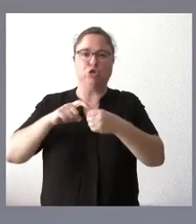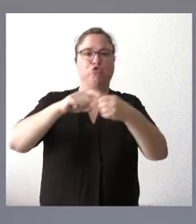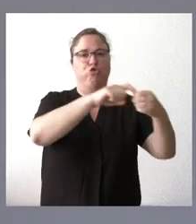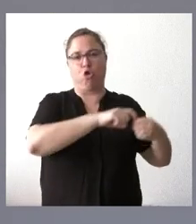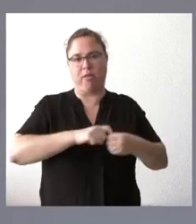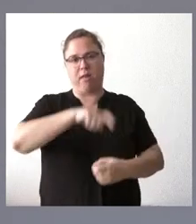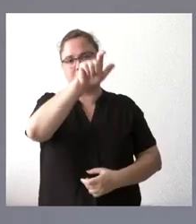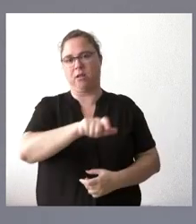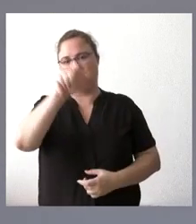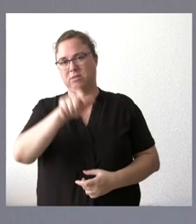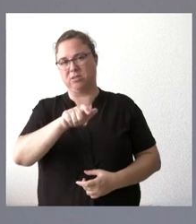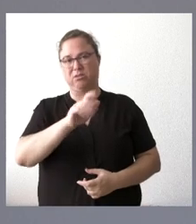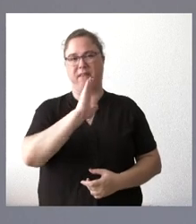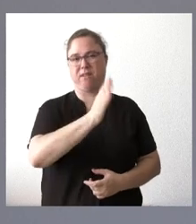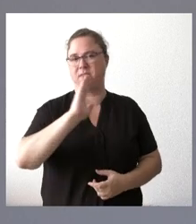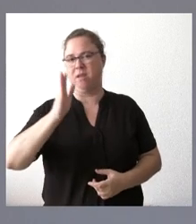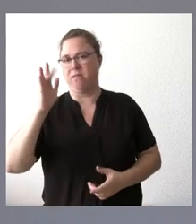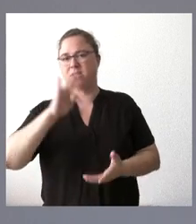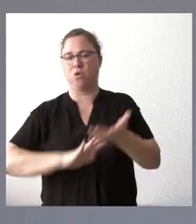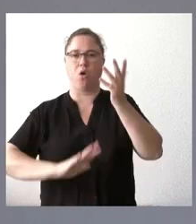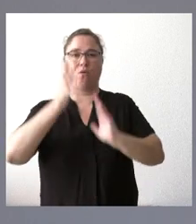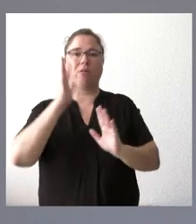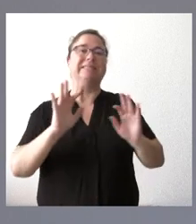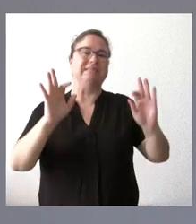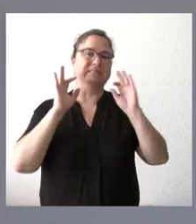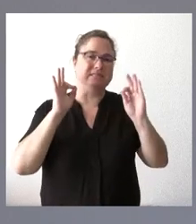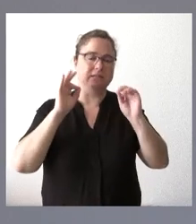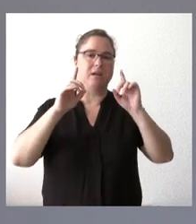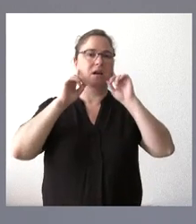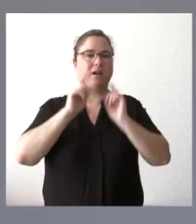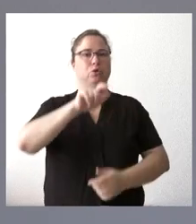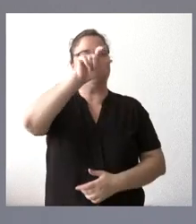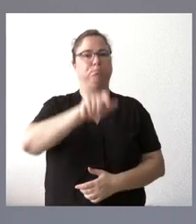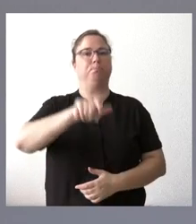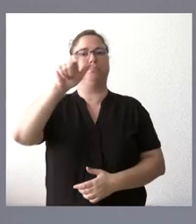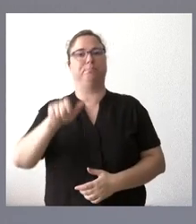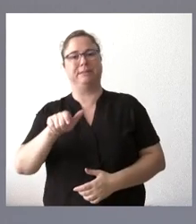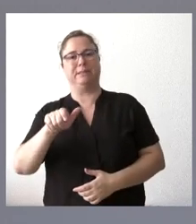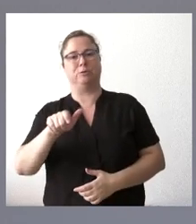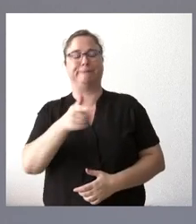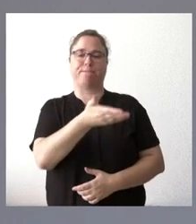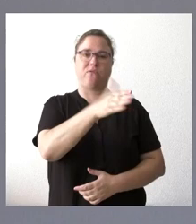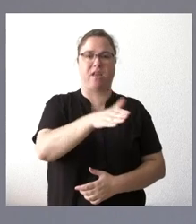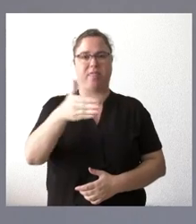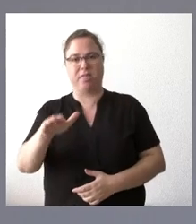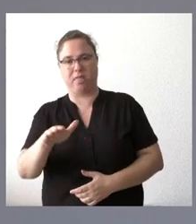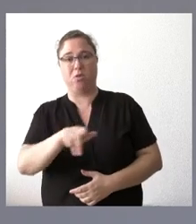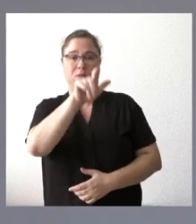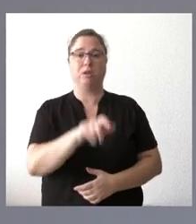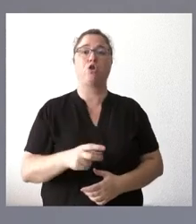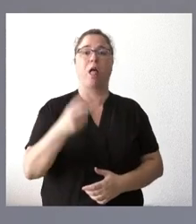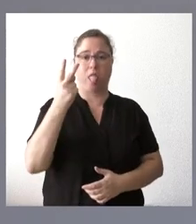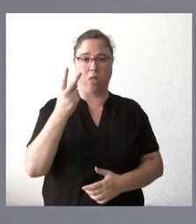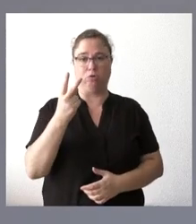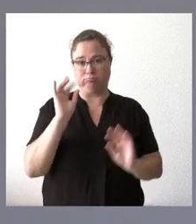afectadas por esta tragedia y, muy especialmente, por aquellas personas que han perdido la vida, los dos ciudadanos de